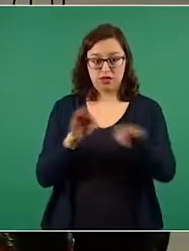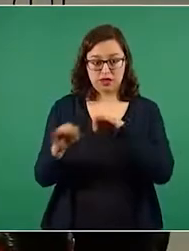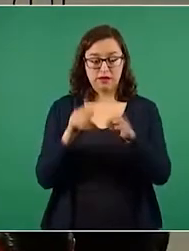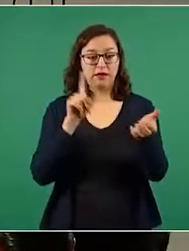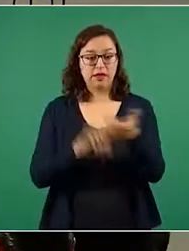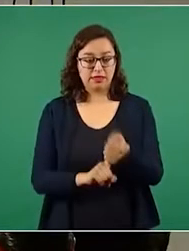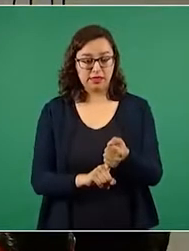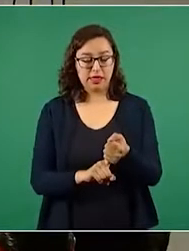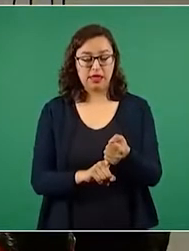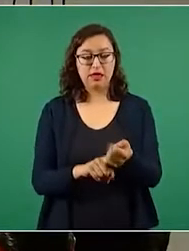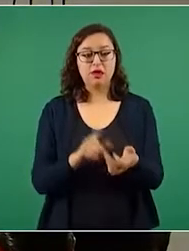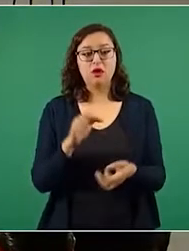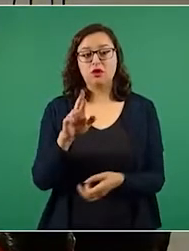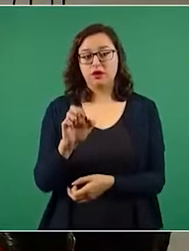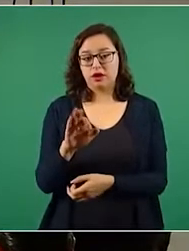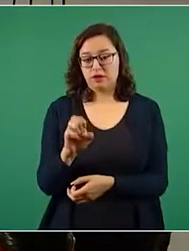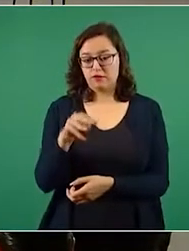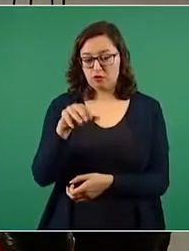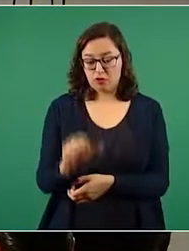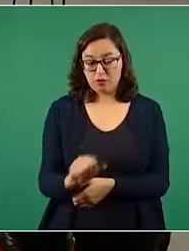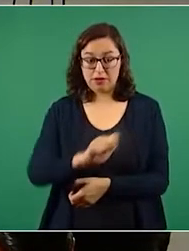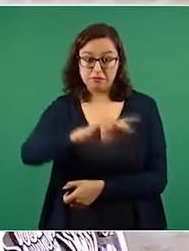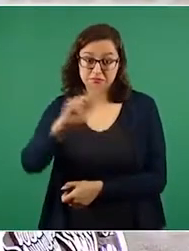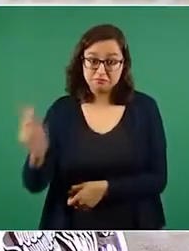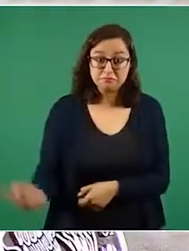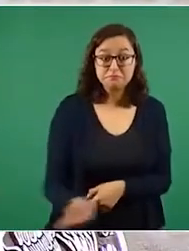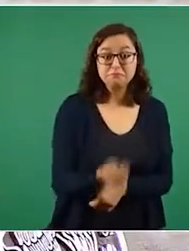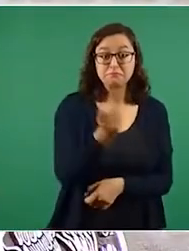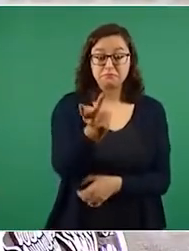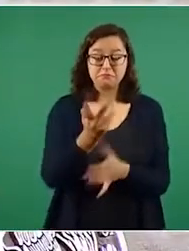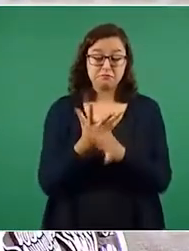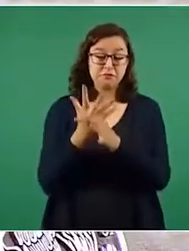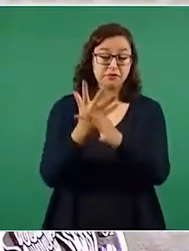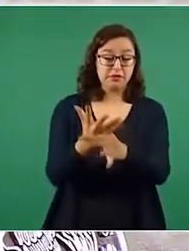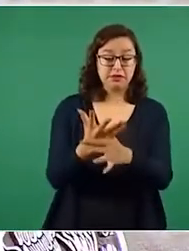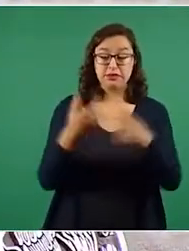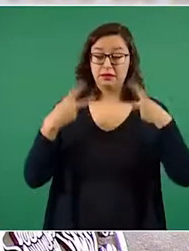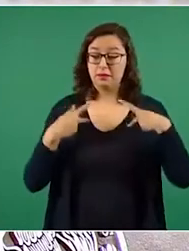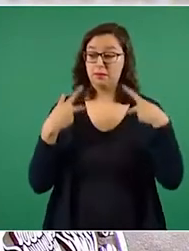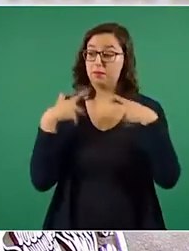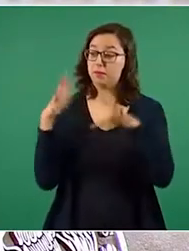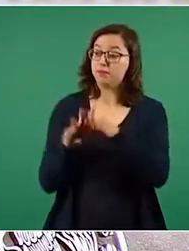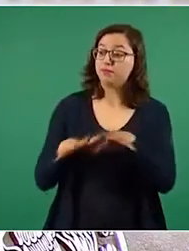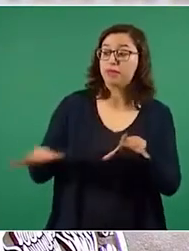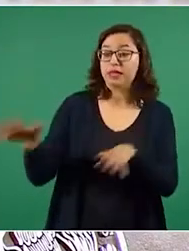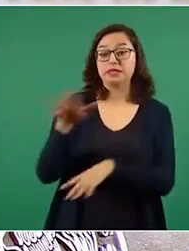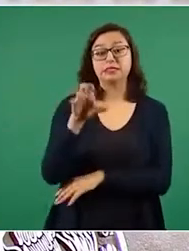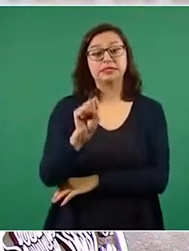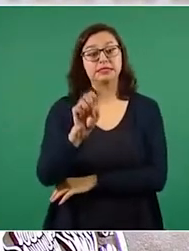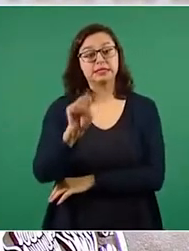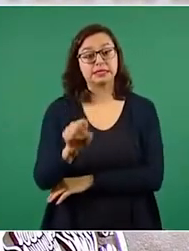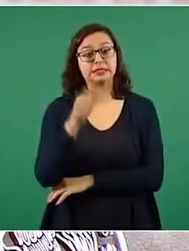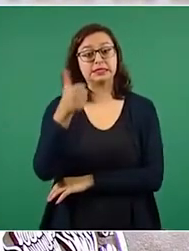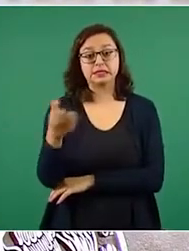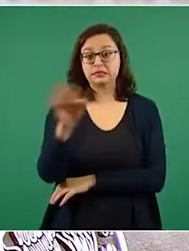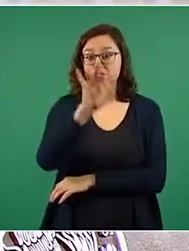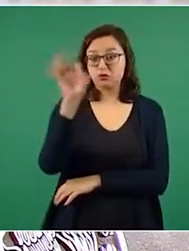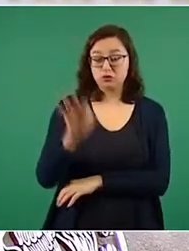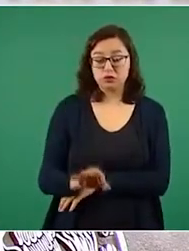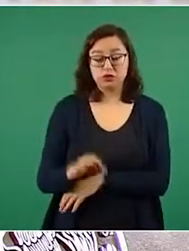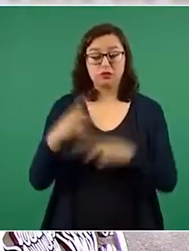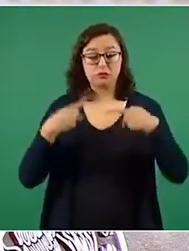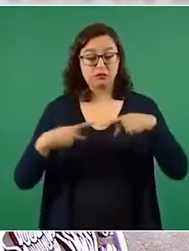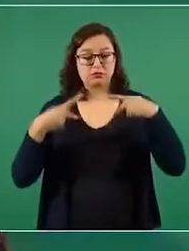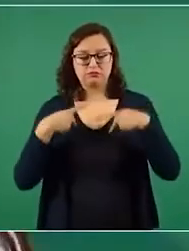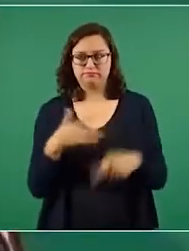seguridad pública del Inegi, según la cual 66 por ciento de la población consideró que su ciudad es insegura.